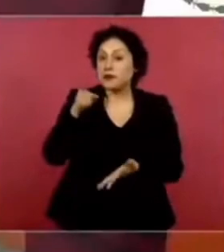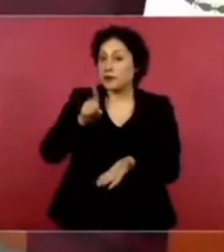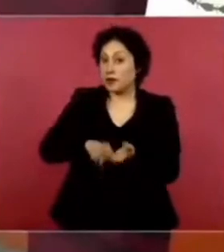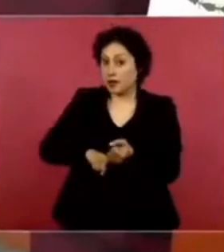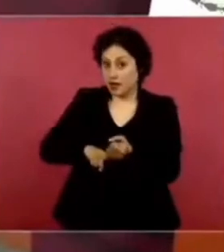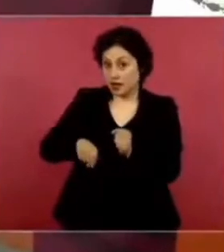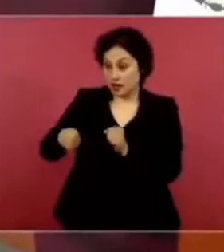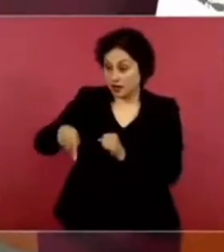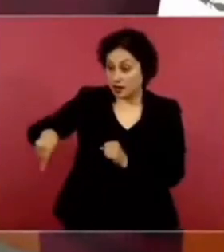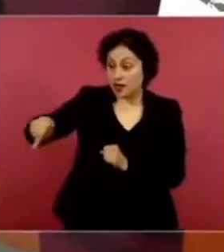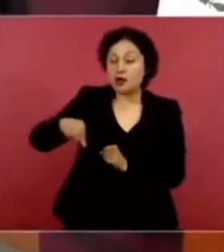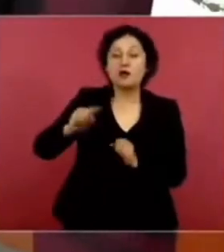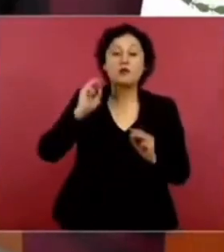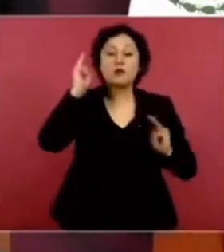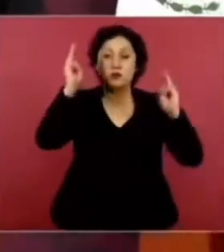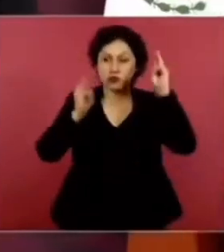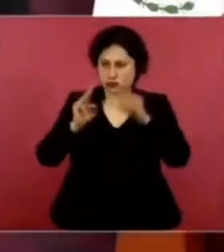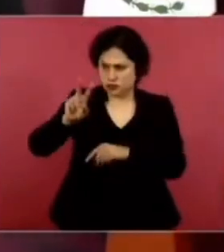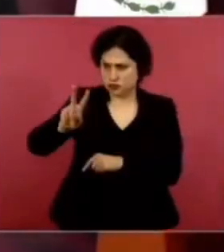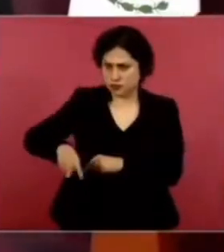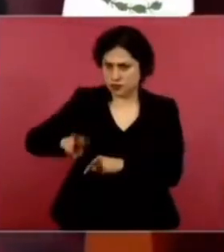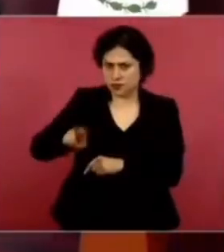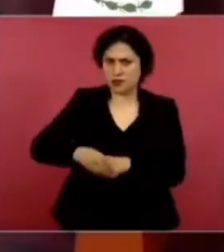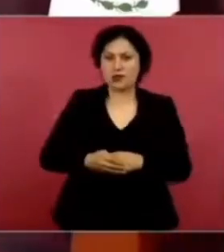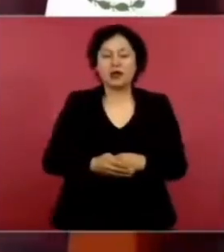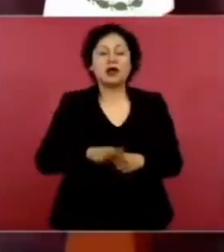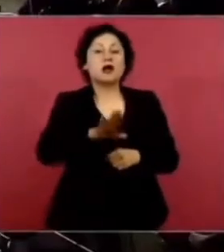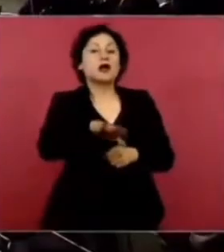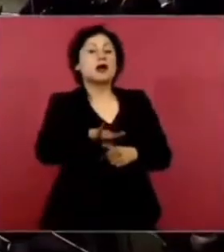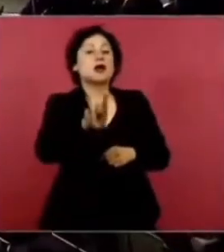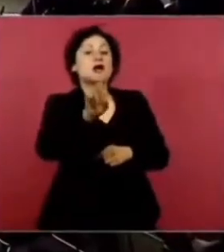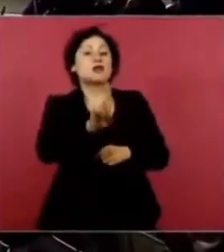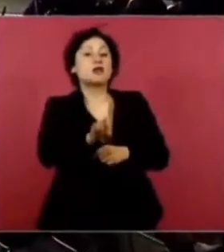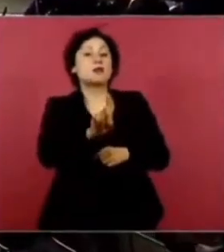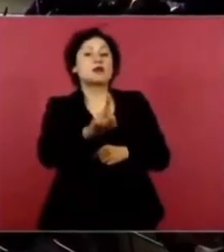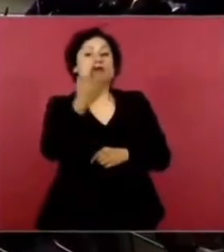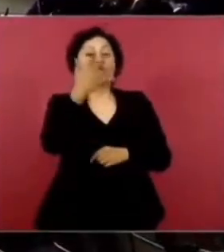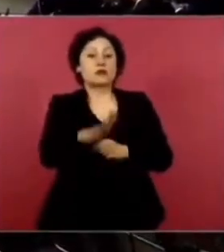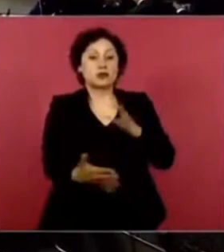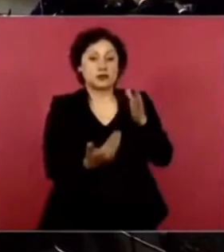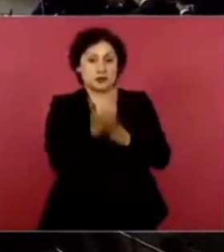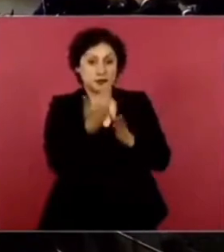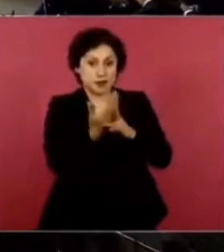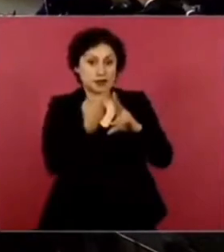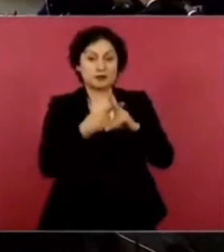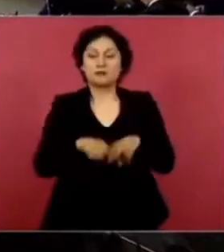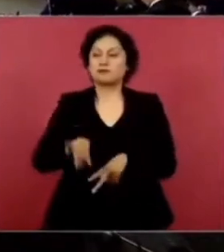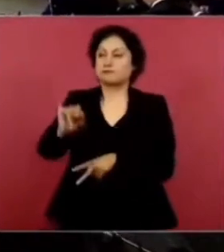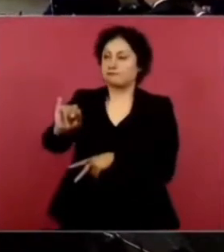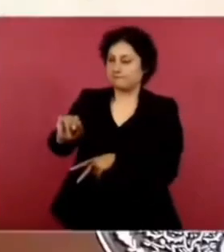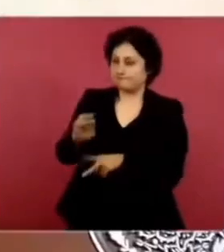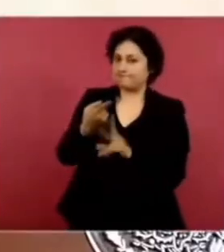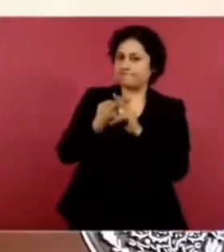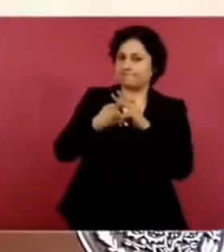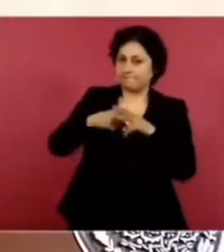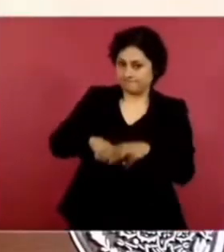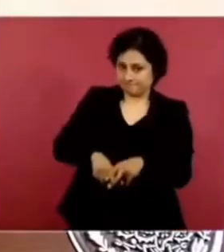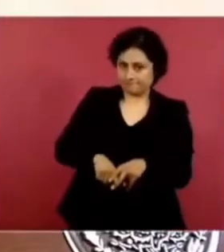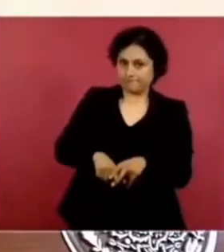museo. Básicamente. Domingo 10 de la mañana empieza. Domingo 10 de la mañana comienza. Y la reunión